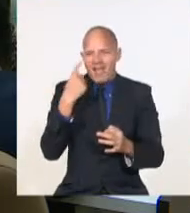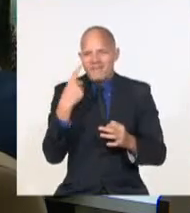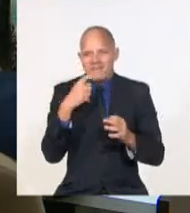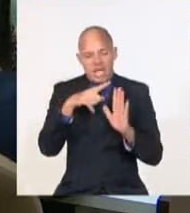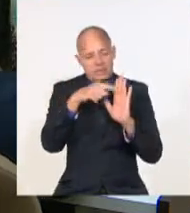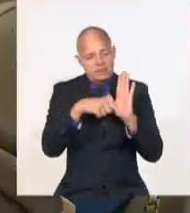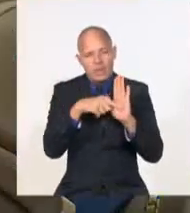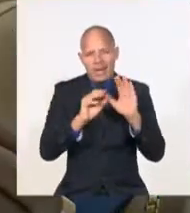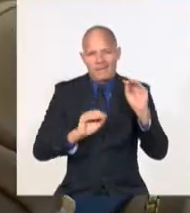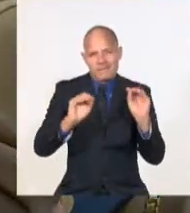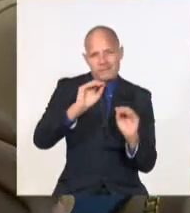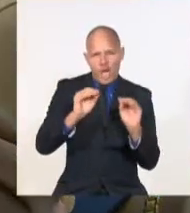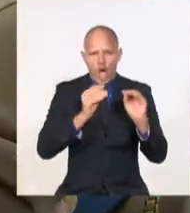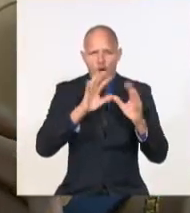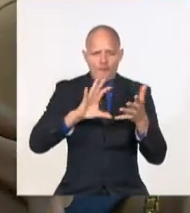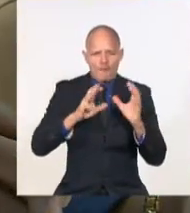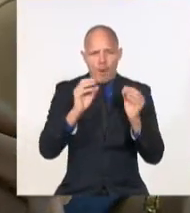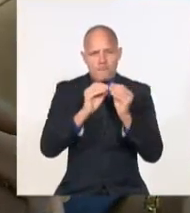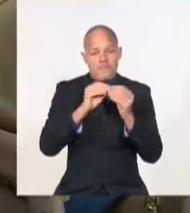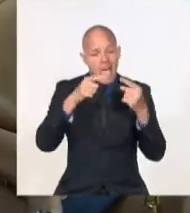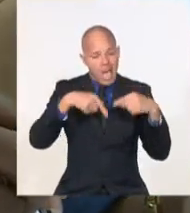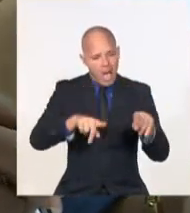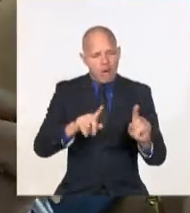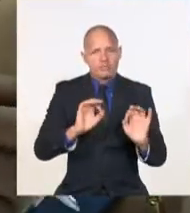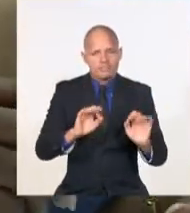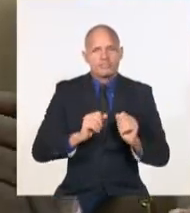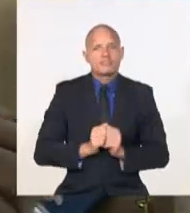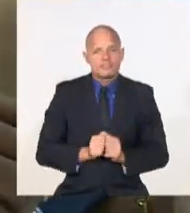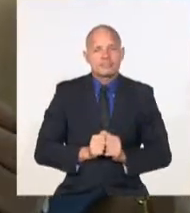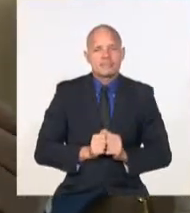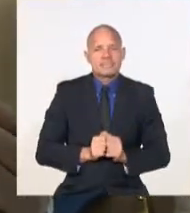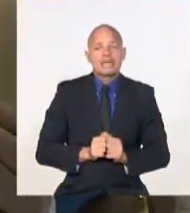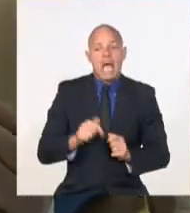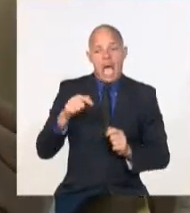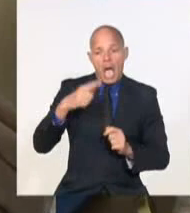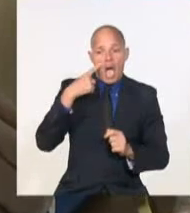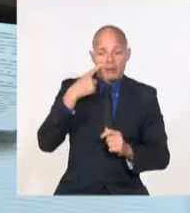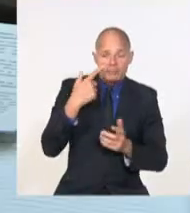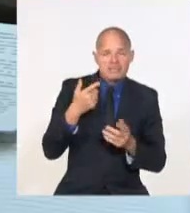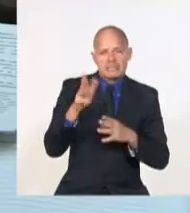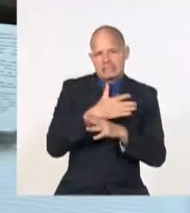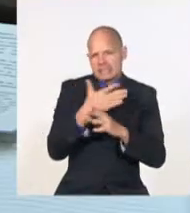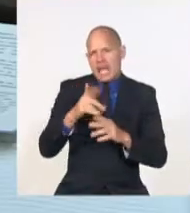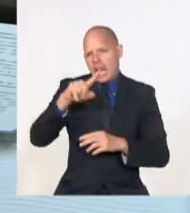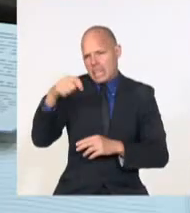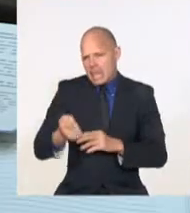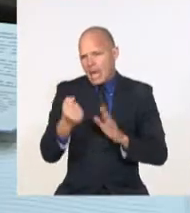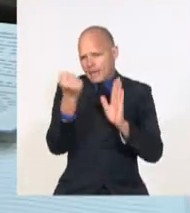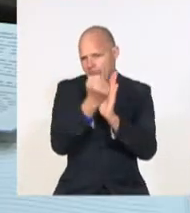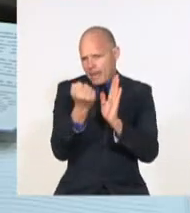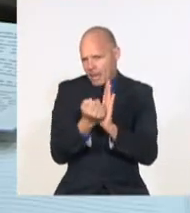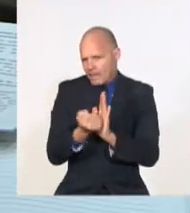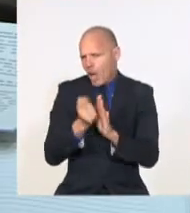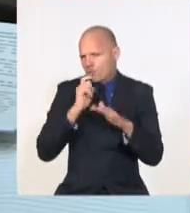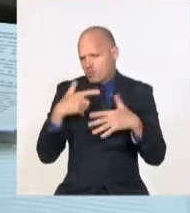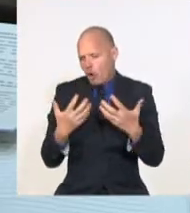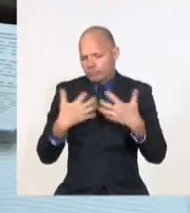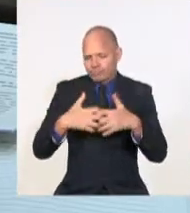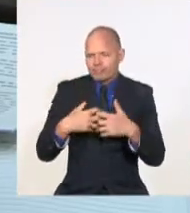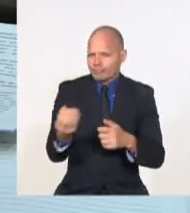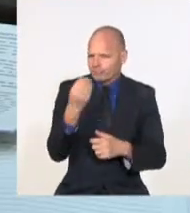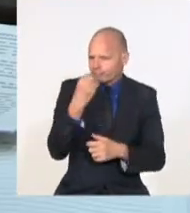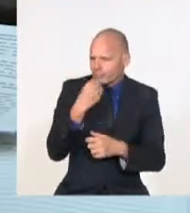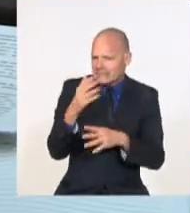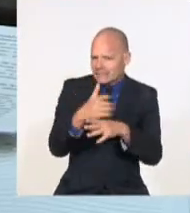productivo y de gestión que ha marcado también el diseño de políticas públicas sobre la seguridad alimentaria y